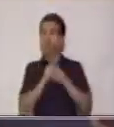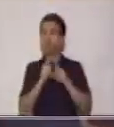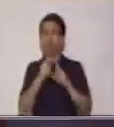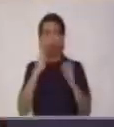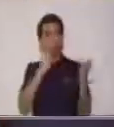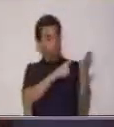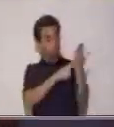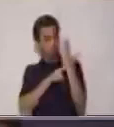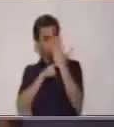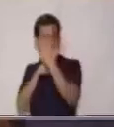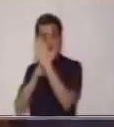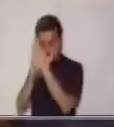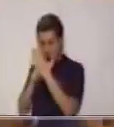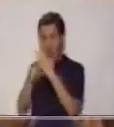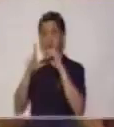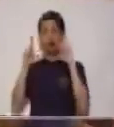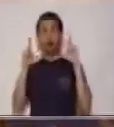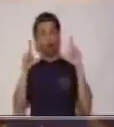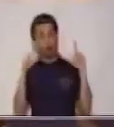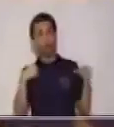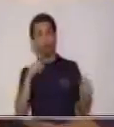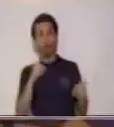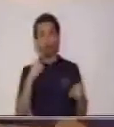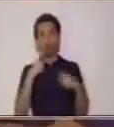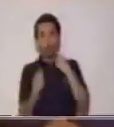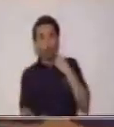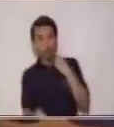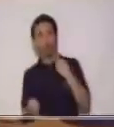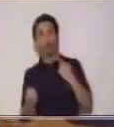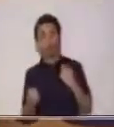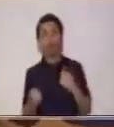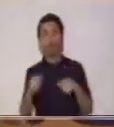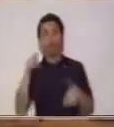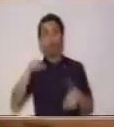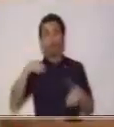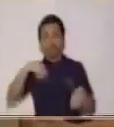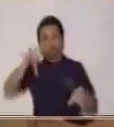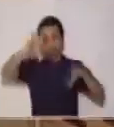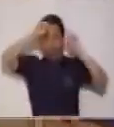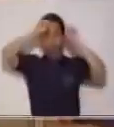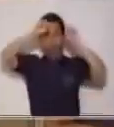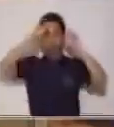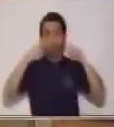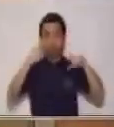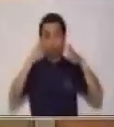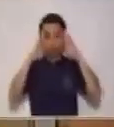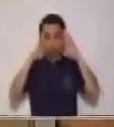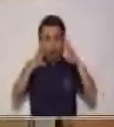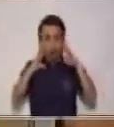nos presentan los textos va a ser llamativa hacia nosotros. Es decir, que va a lograr captar nuestra atención.